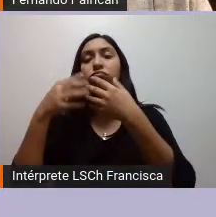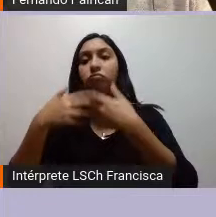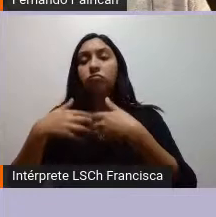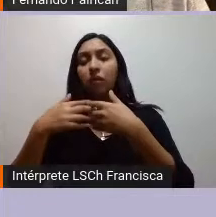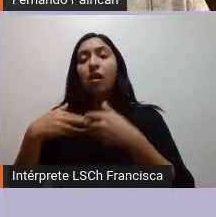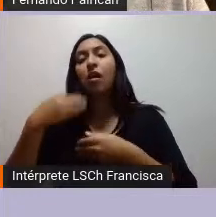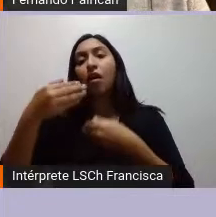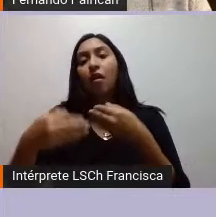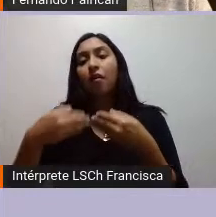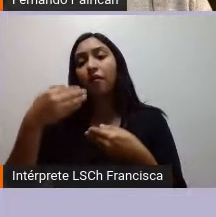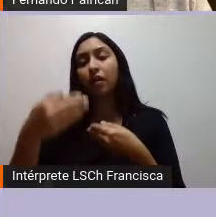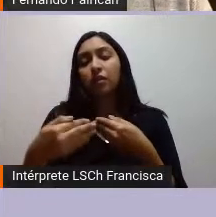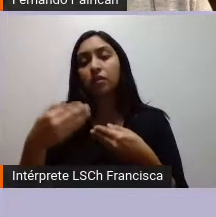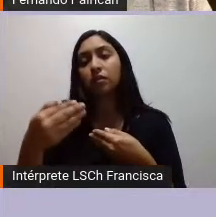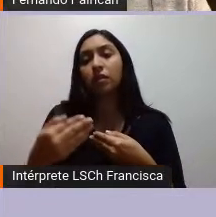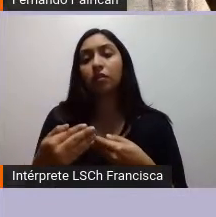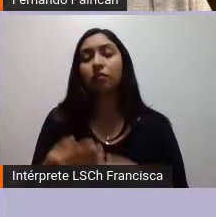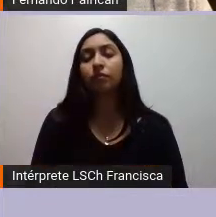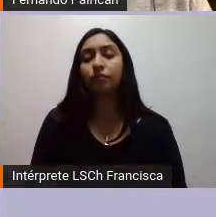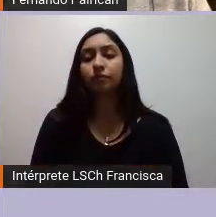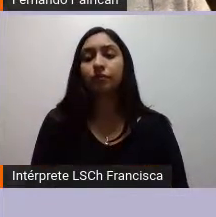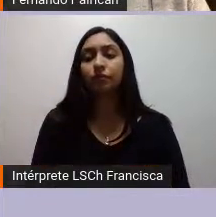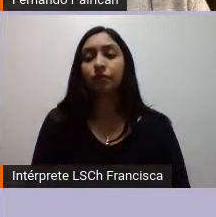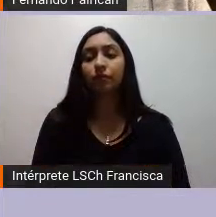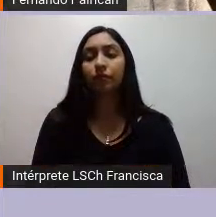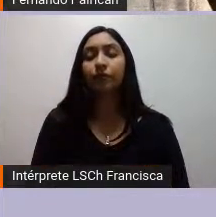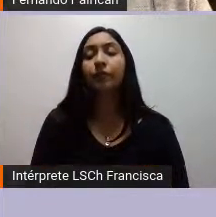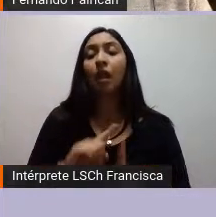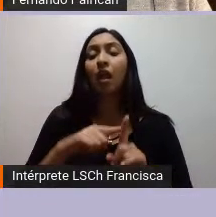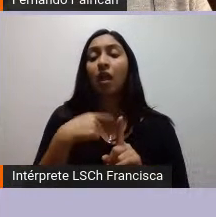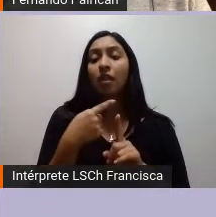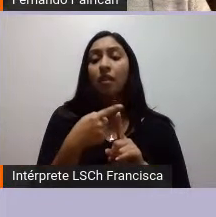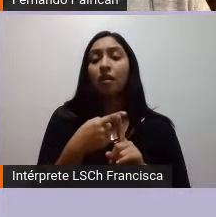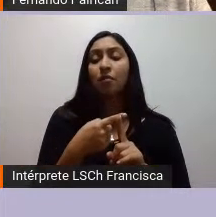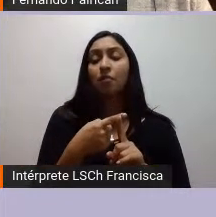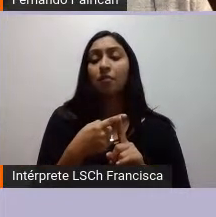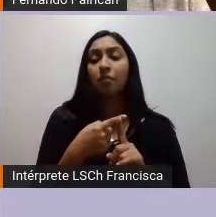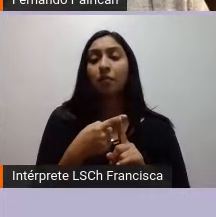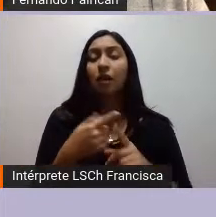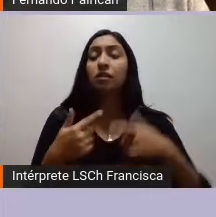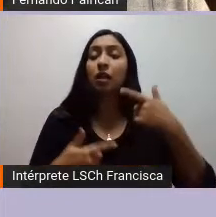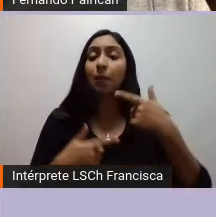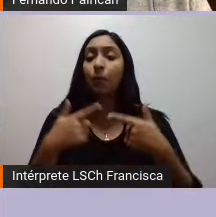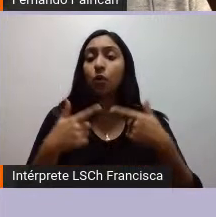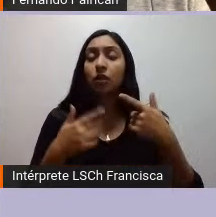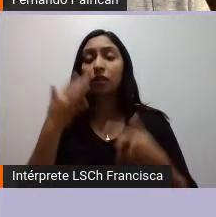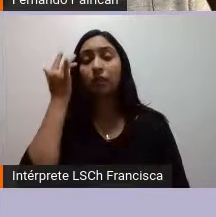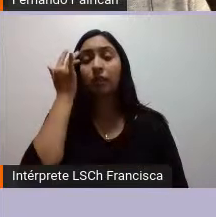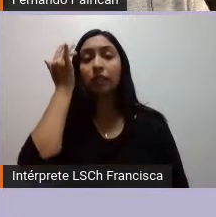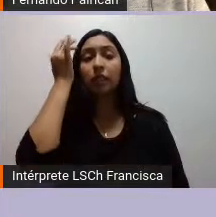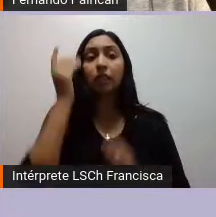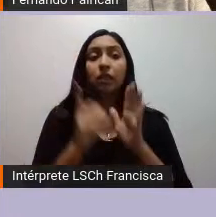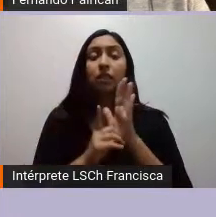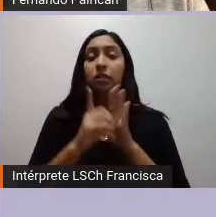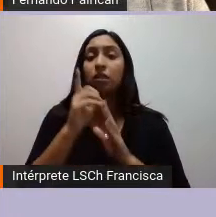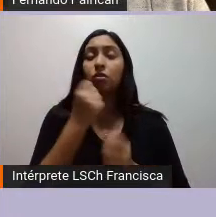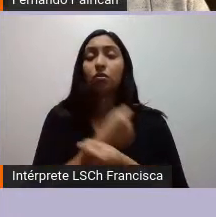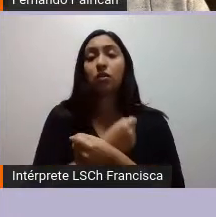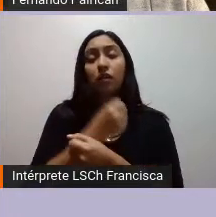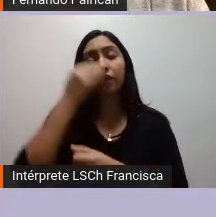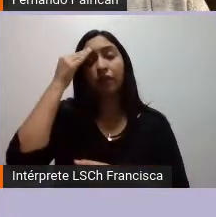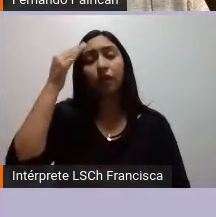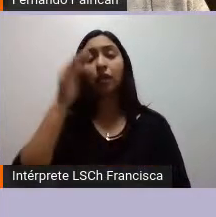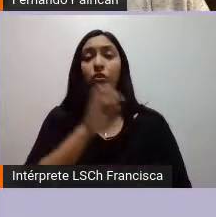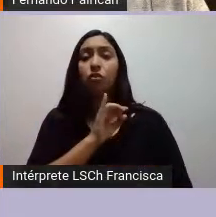generado la conflictividad eso además si lo sumamos con las políticas de inteligencia que desarrolló tanto Carabineros de Chile como luego el